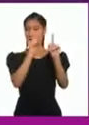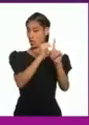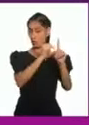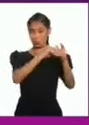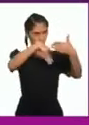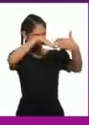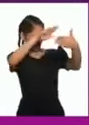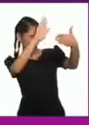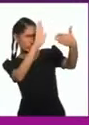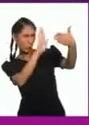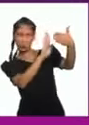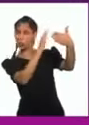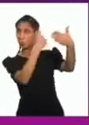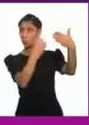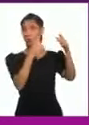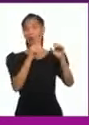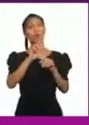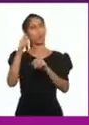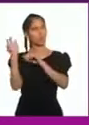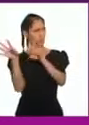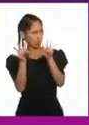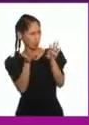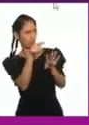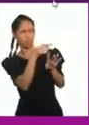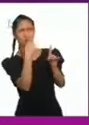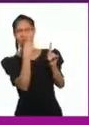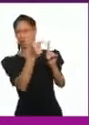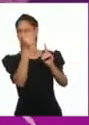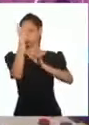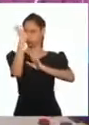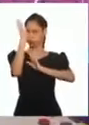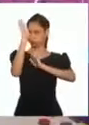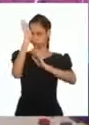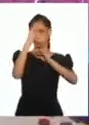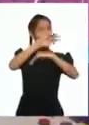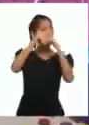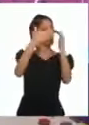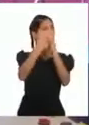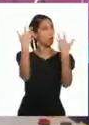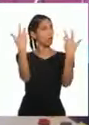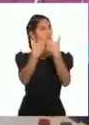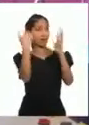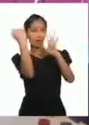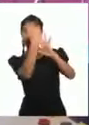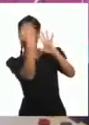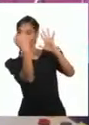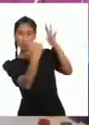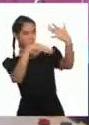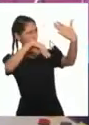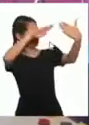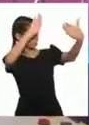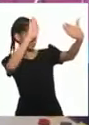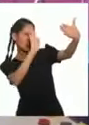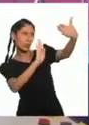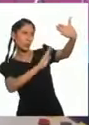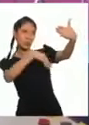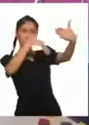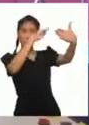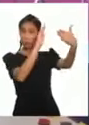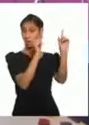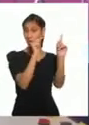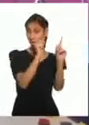mayores exponentes De la pintura De nuestro país Las obras de Tilsa Suchilla Están